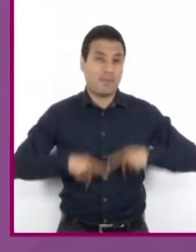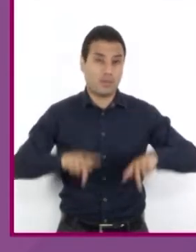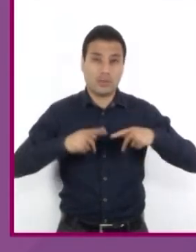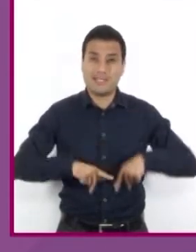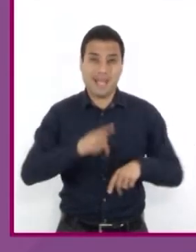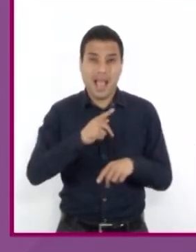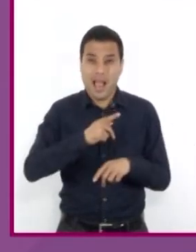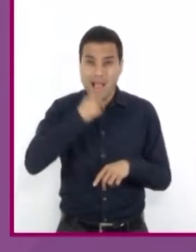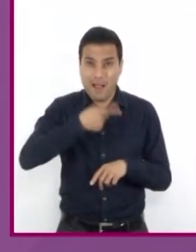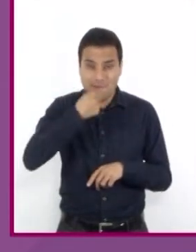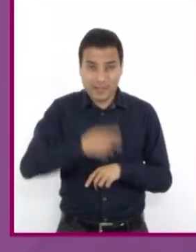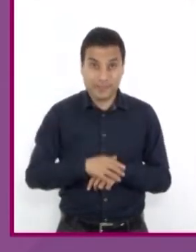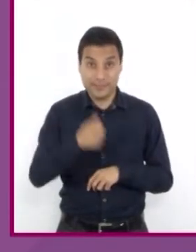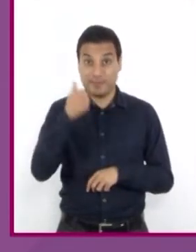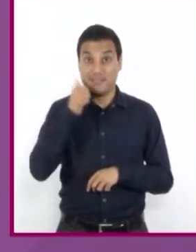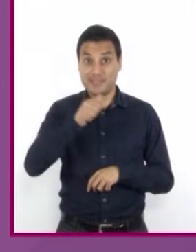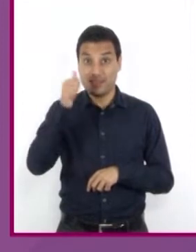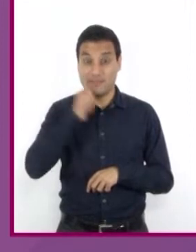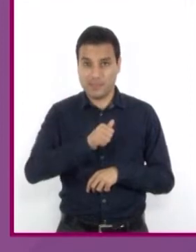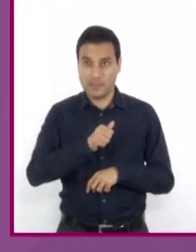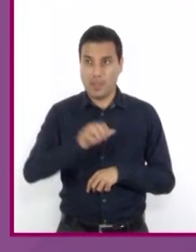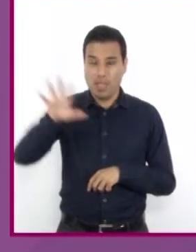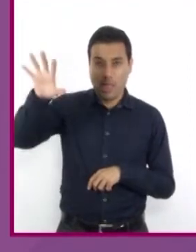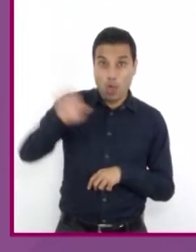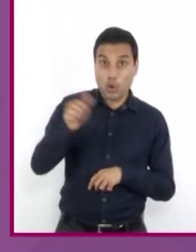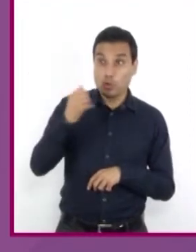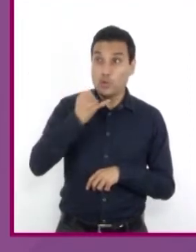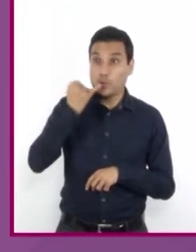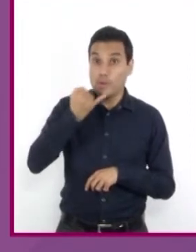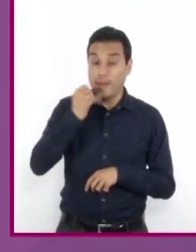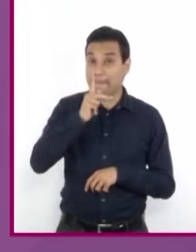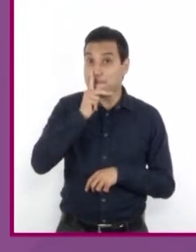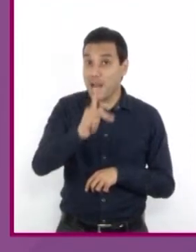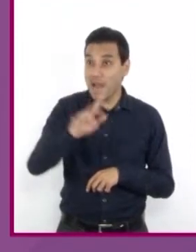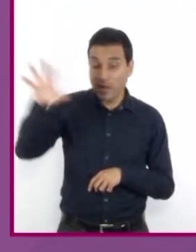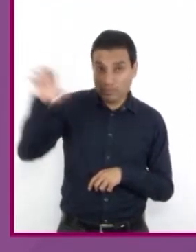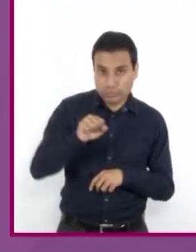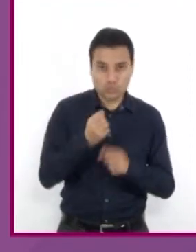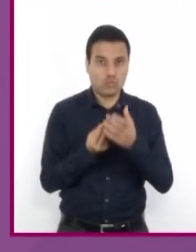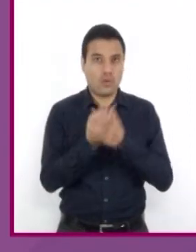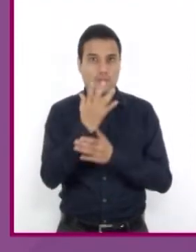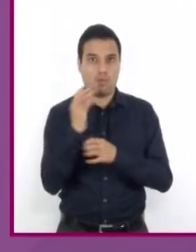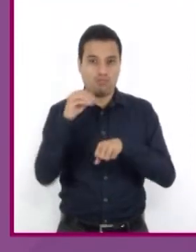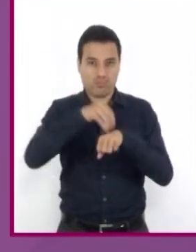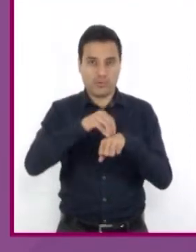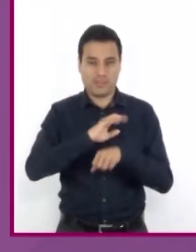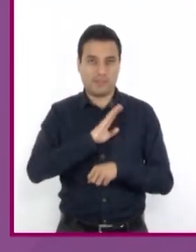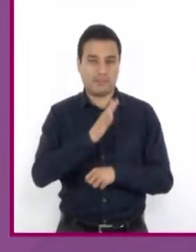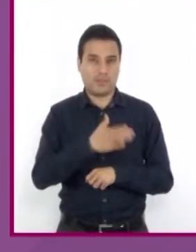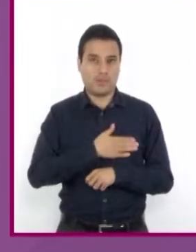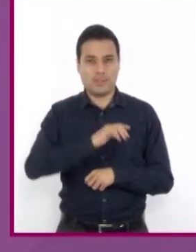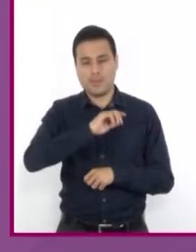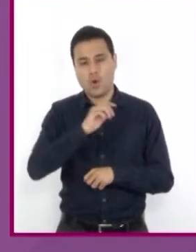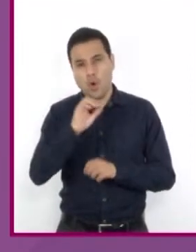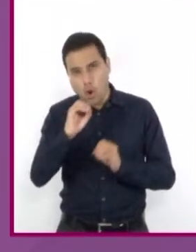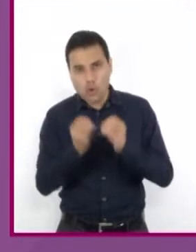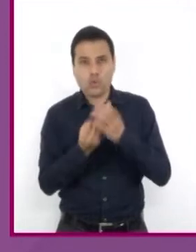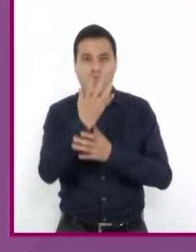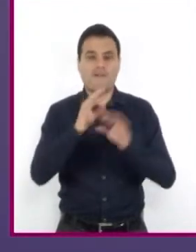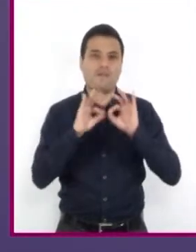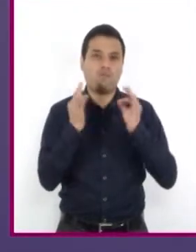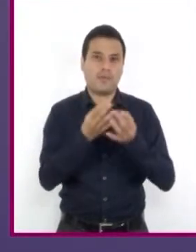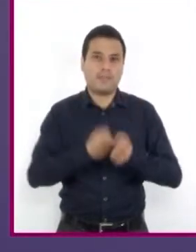lengua siguen incorporando al español palabras de otros idiomas, así como nuevas formas de habla que enriquecen y expanden el lenguaje.